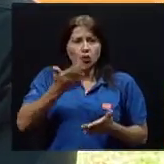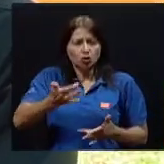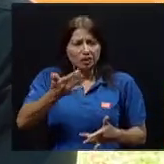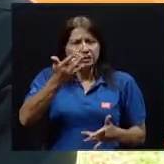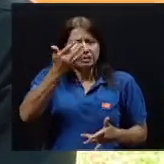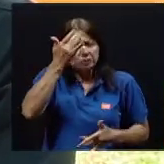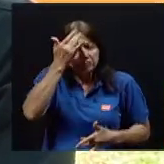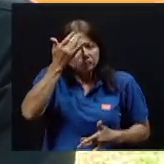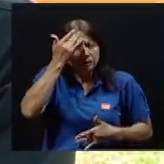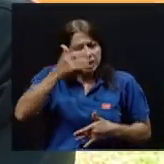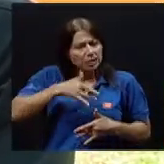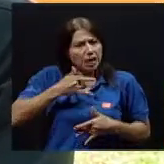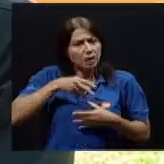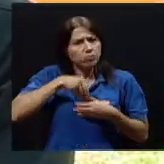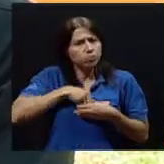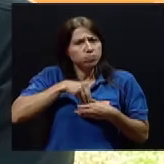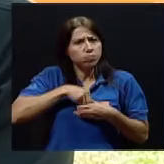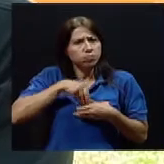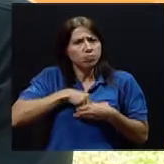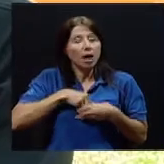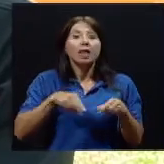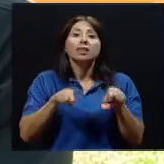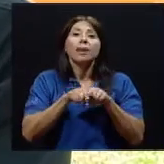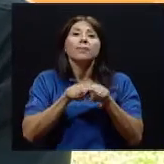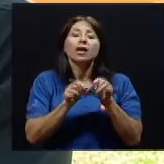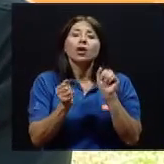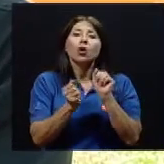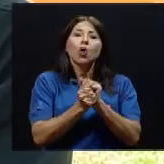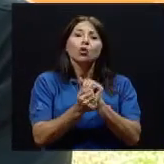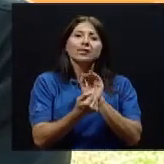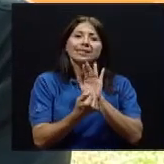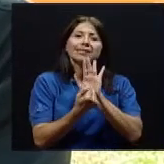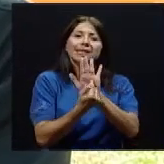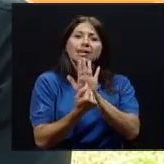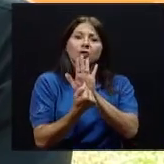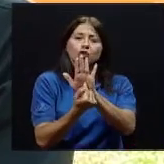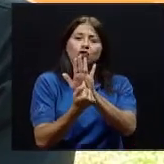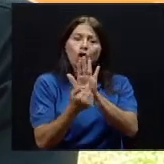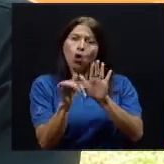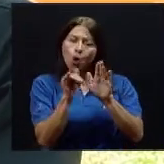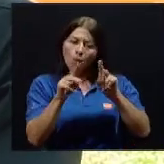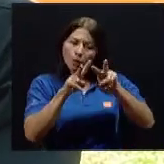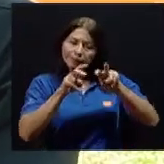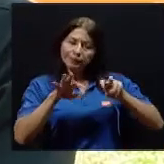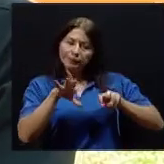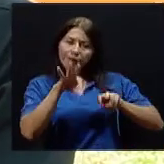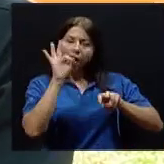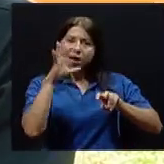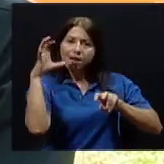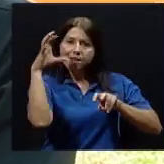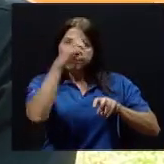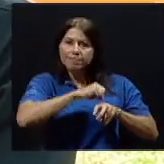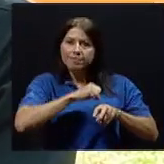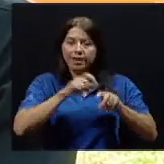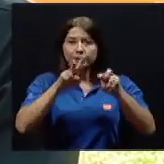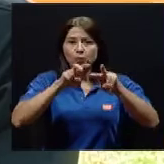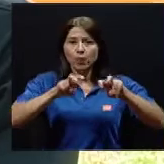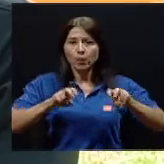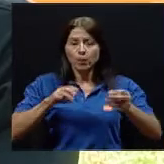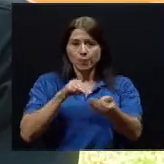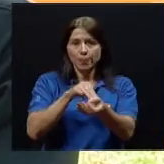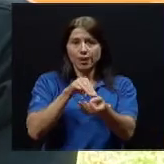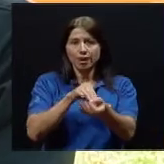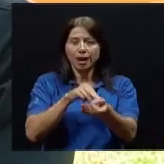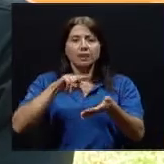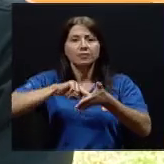el signo es todo aquello que se pueda documentar a una exploración médica en el paciente. Entonces, ese conjunto de hallazgos que